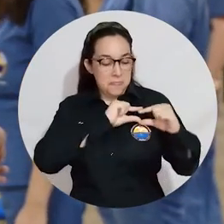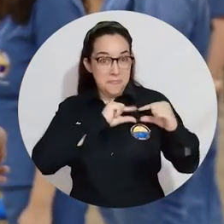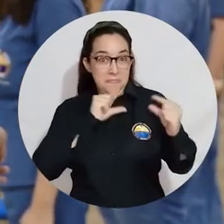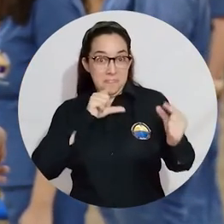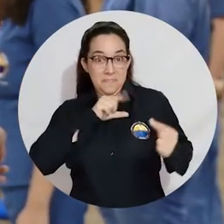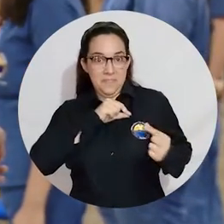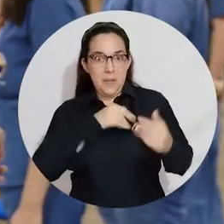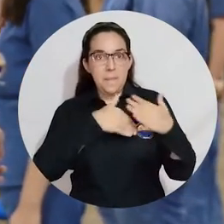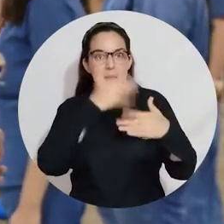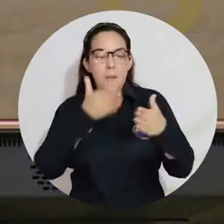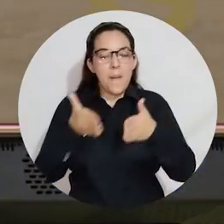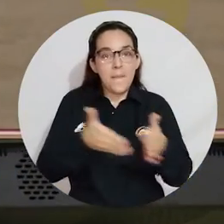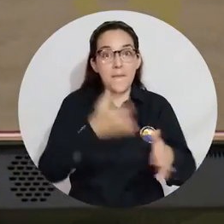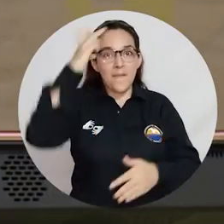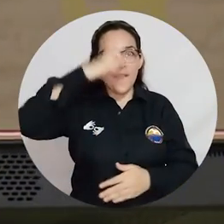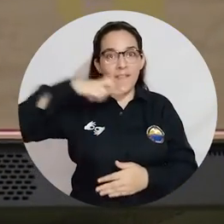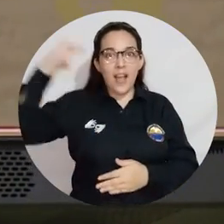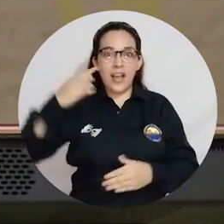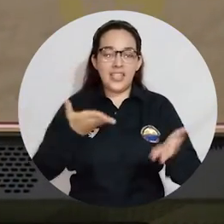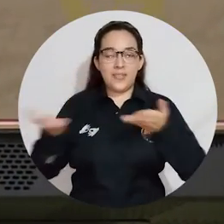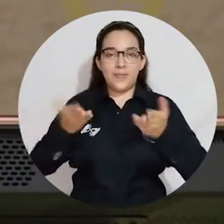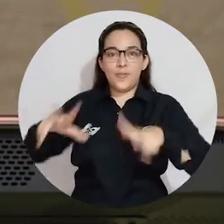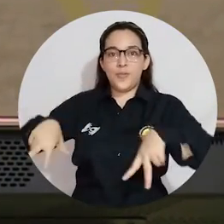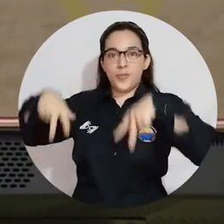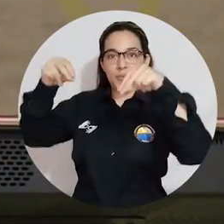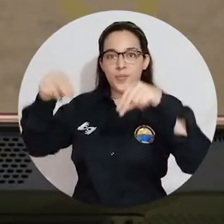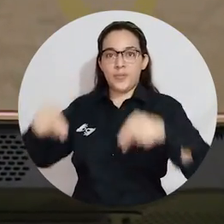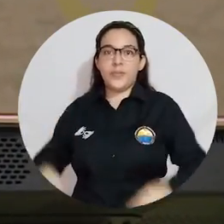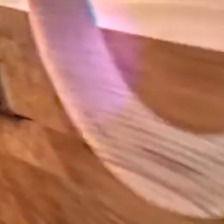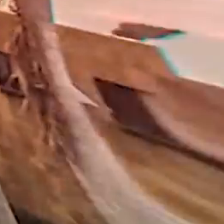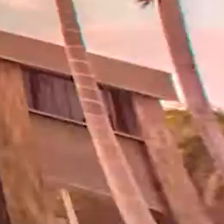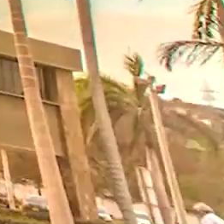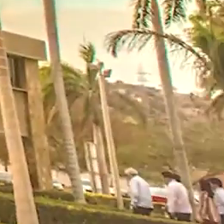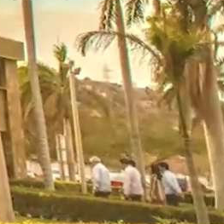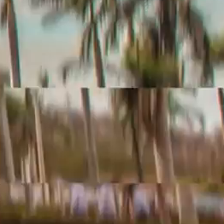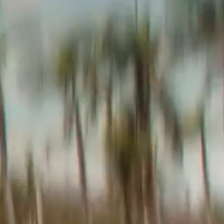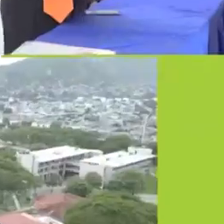insignias con que inician su camino profesional al servicio de la sociedad.